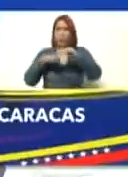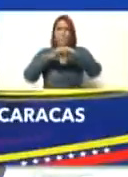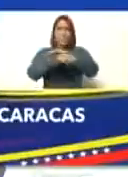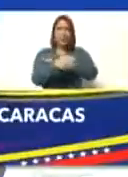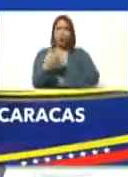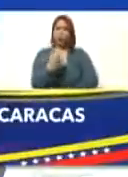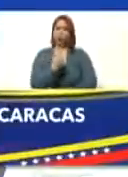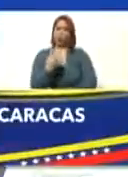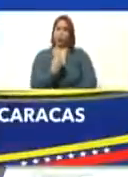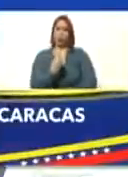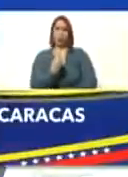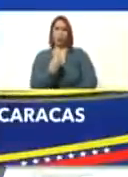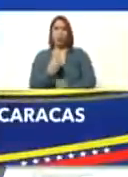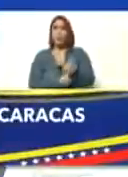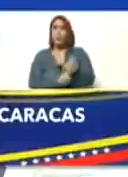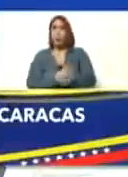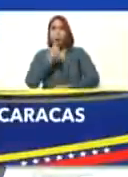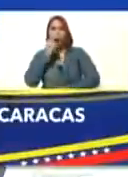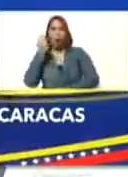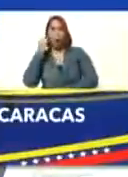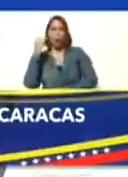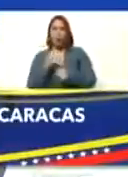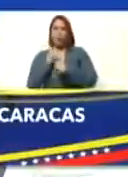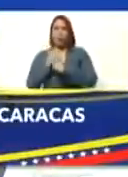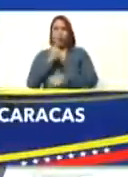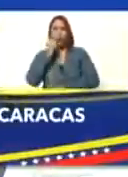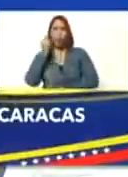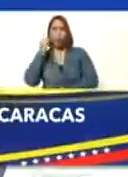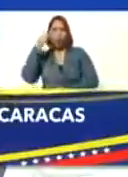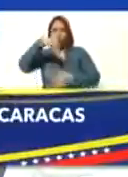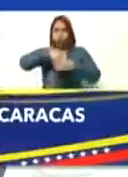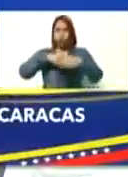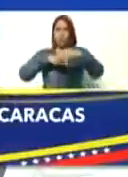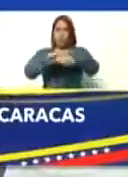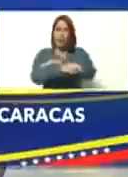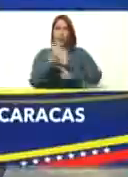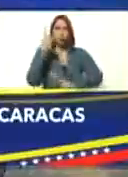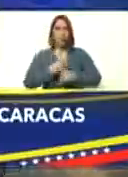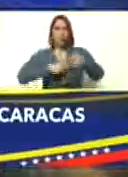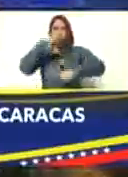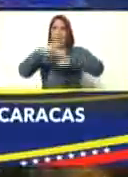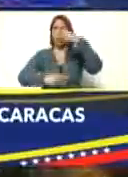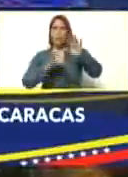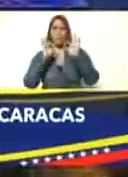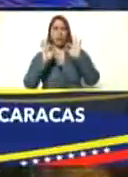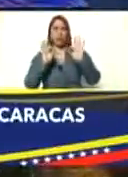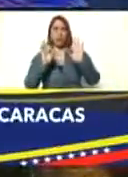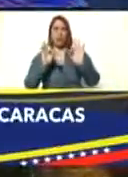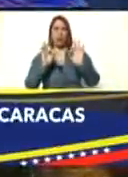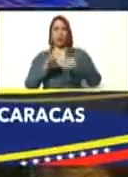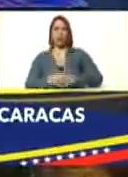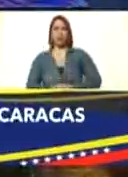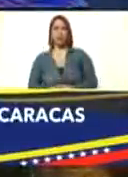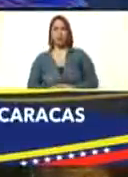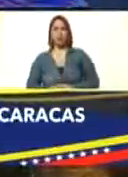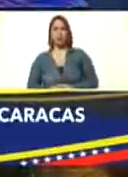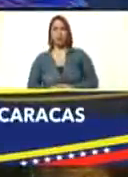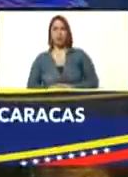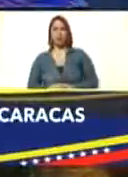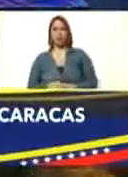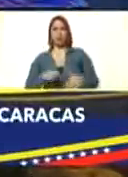a mis hermanos, trabajadores y trabajadoras. vamos a hacer un plan especial, Metro adentro, Metro afuera.